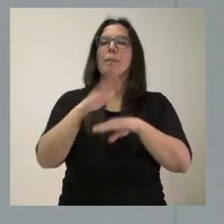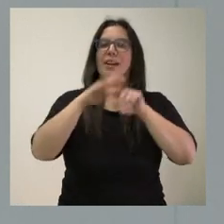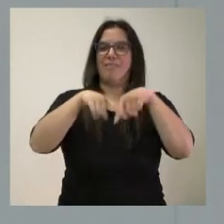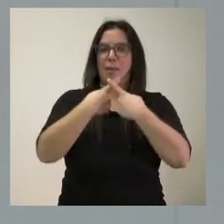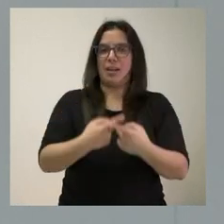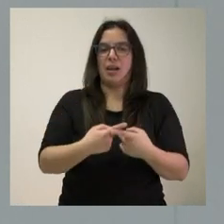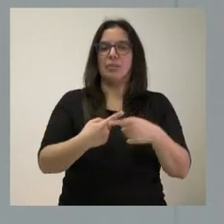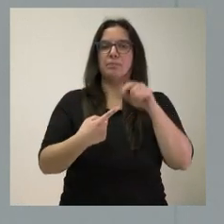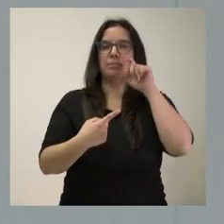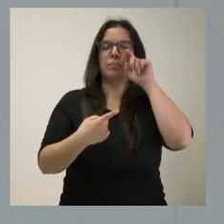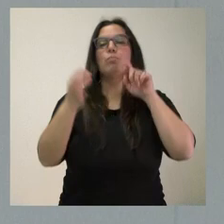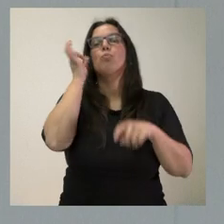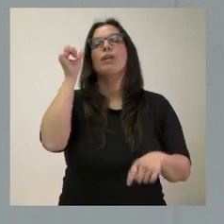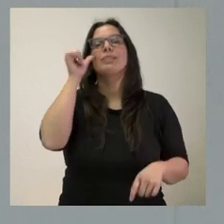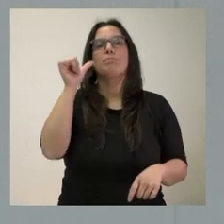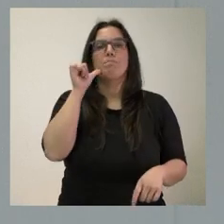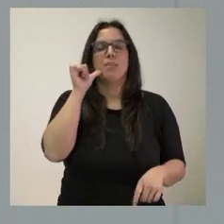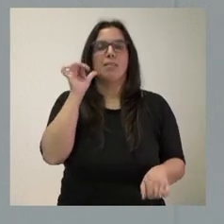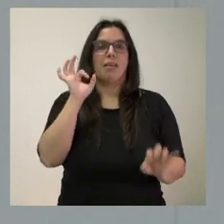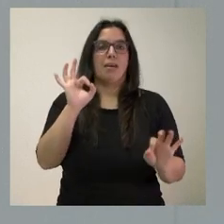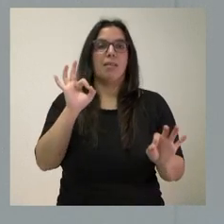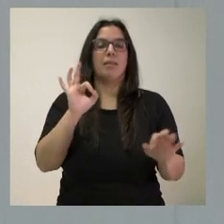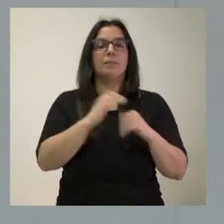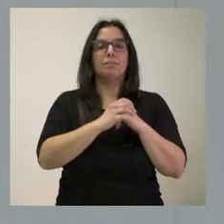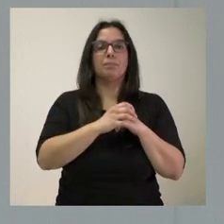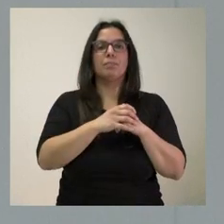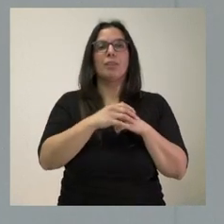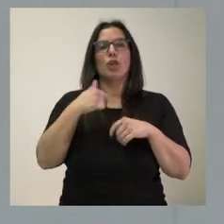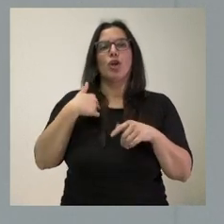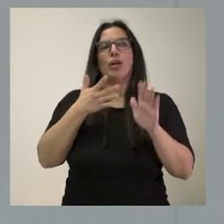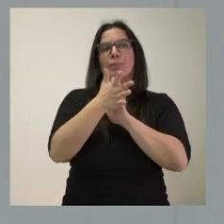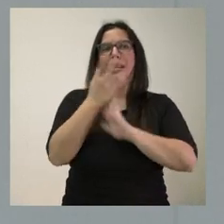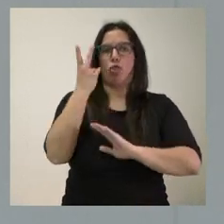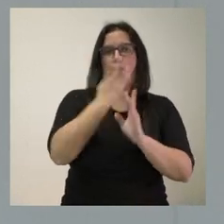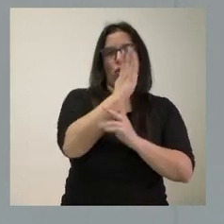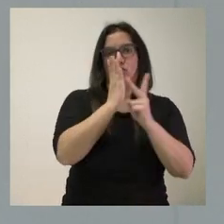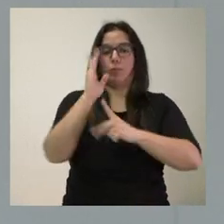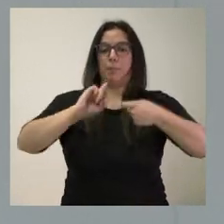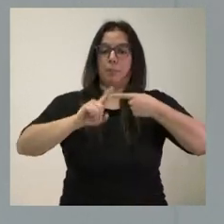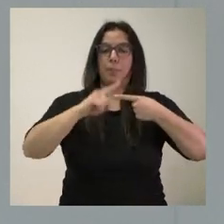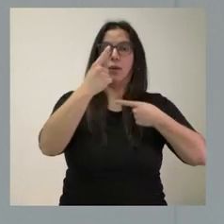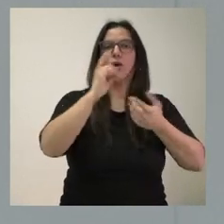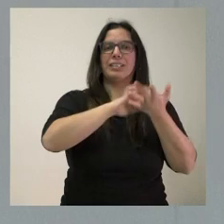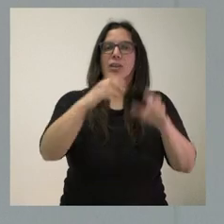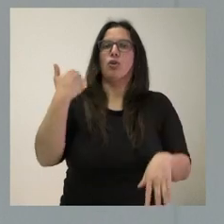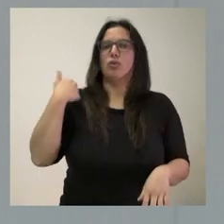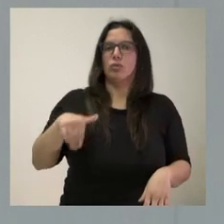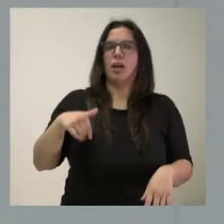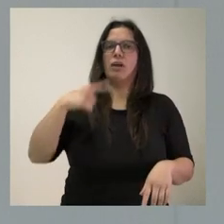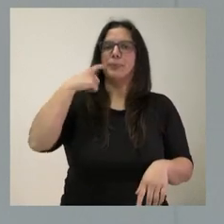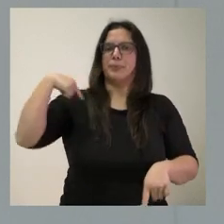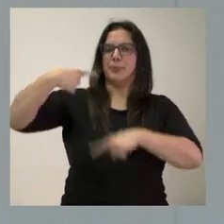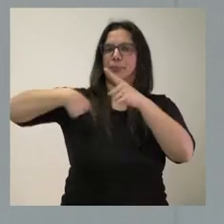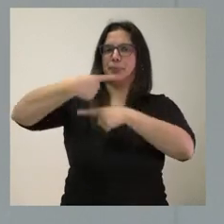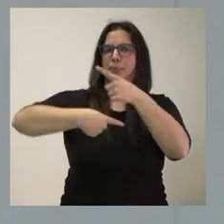y a las mujeres embarazadas. Yo lo citaría en un doble contexto. primer lugar, Castilla y León ya tiene una tradición en esta